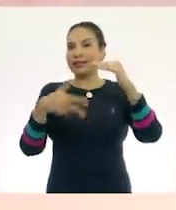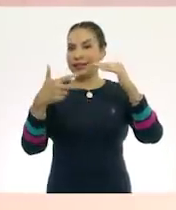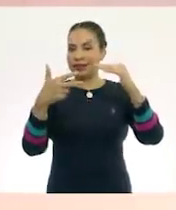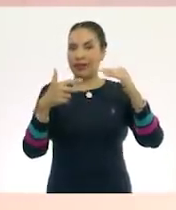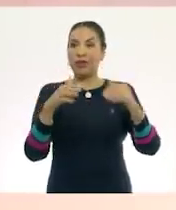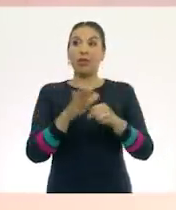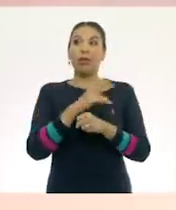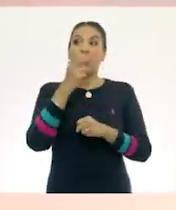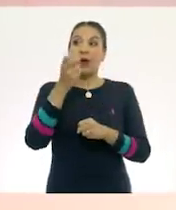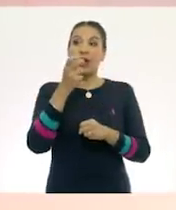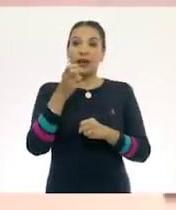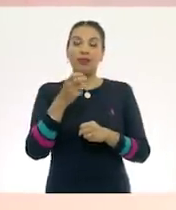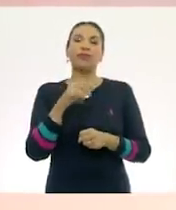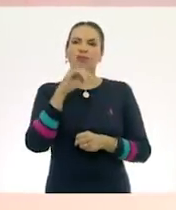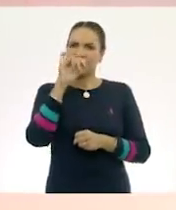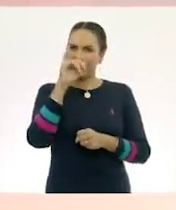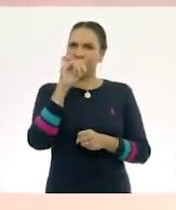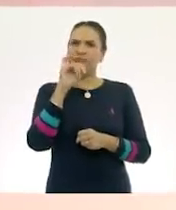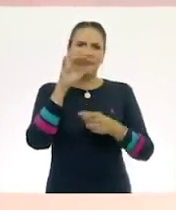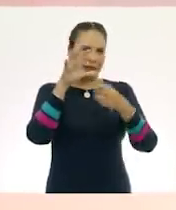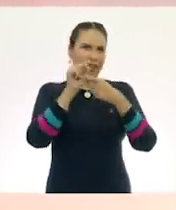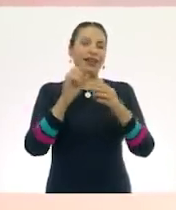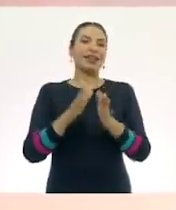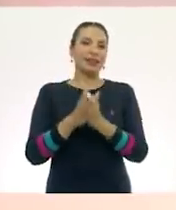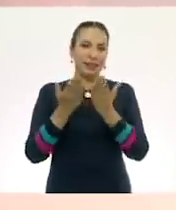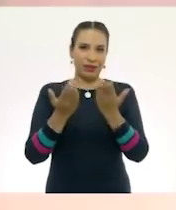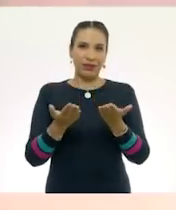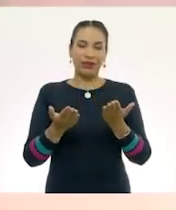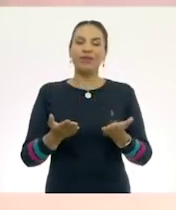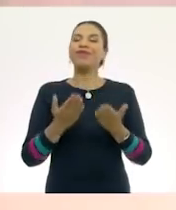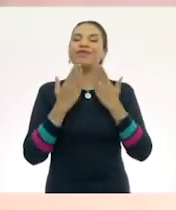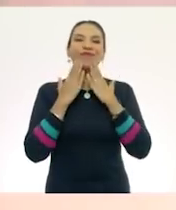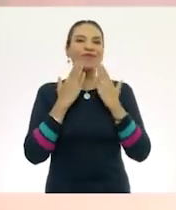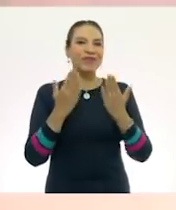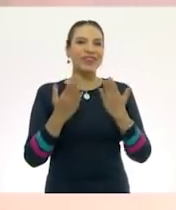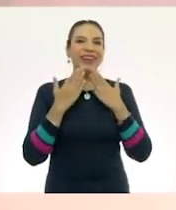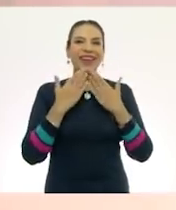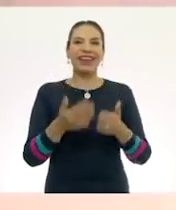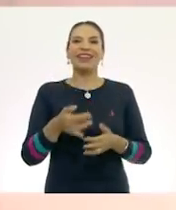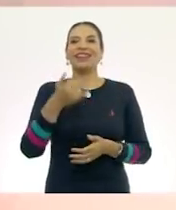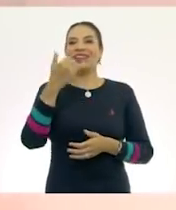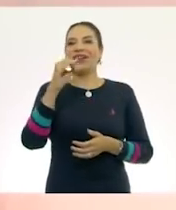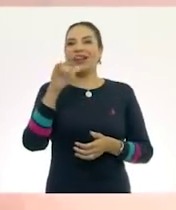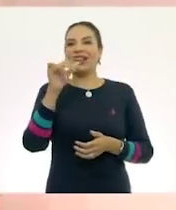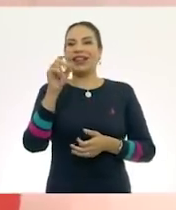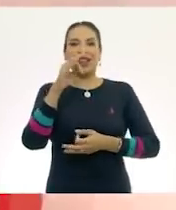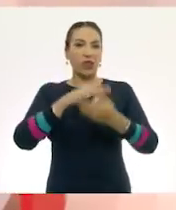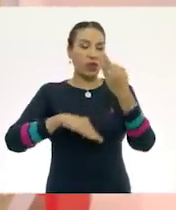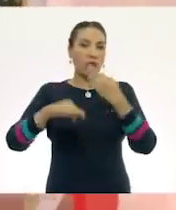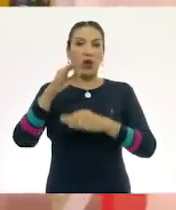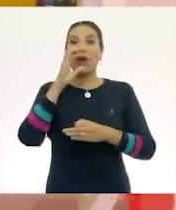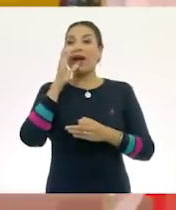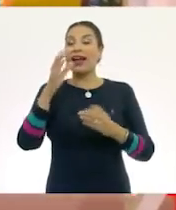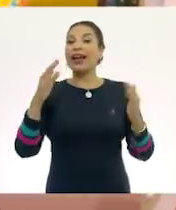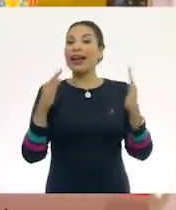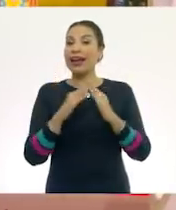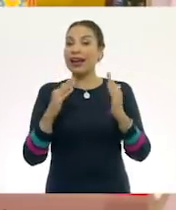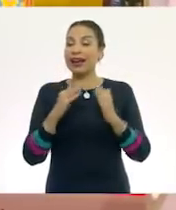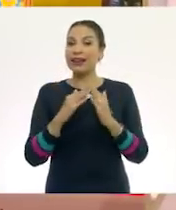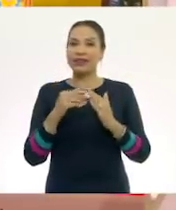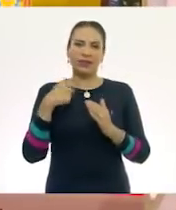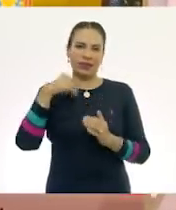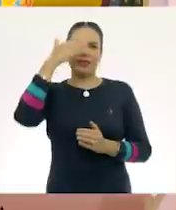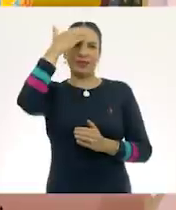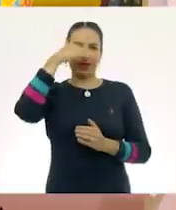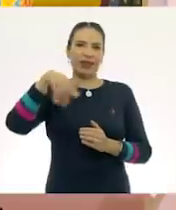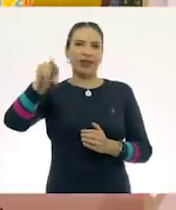Por lo tanto, sí nos alcanzan los libros. Muy bien, Yolanda. Y todos los que contestaron en casa. Yo